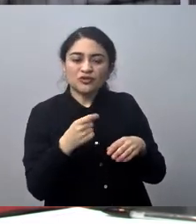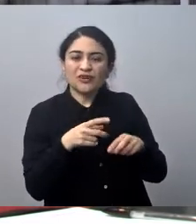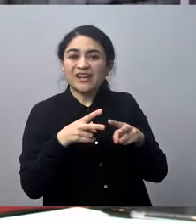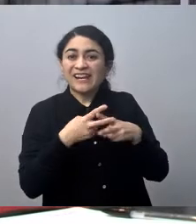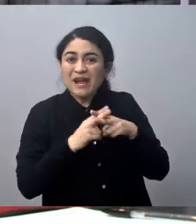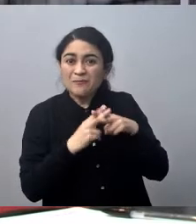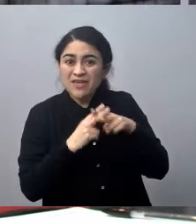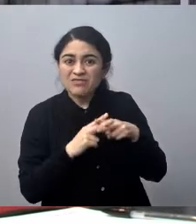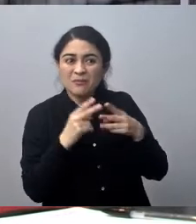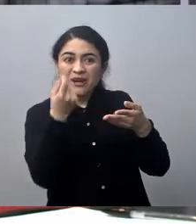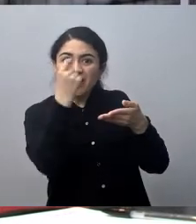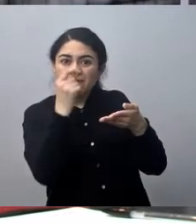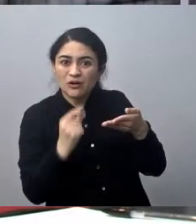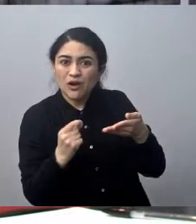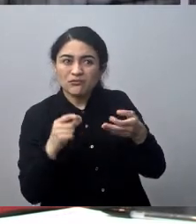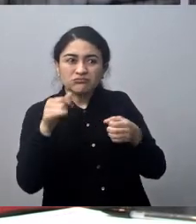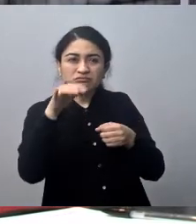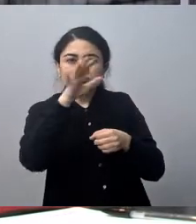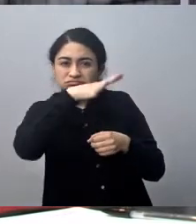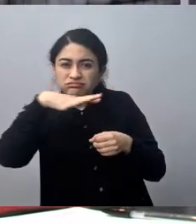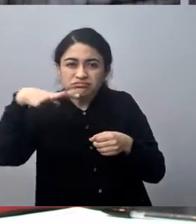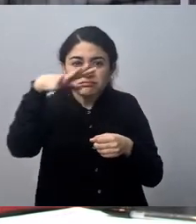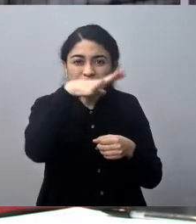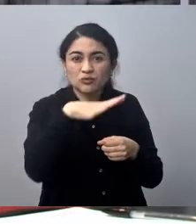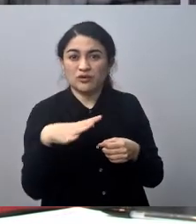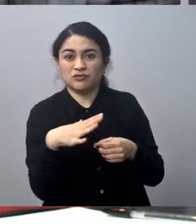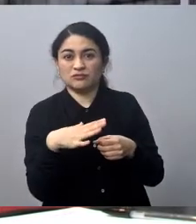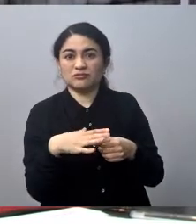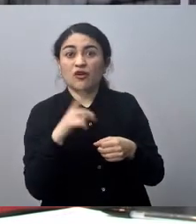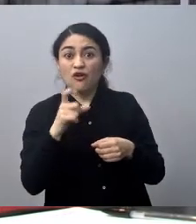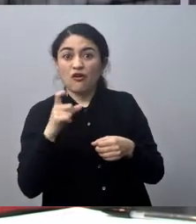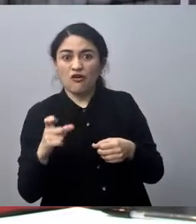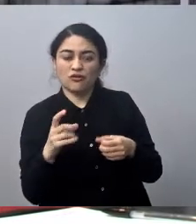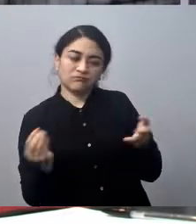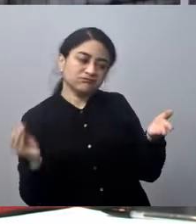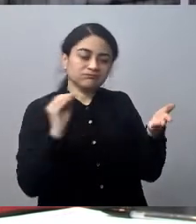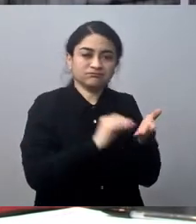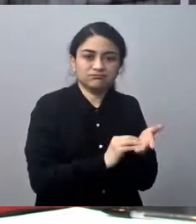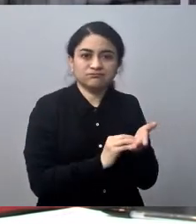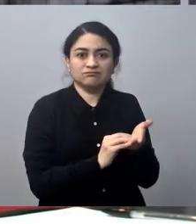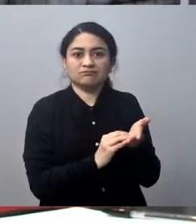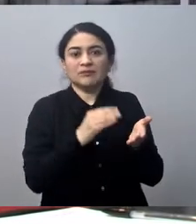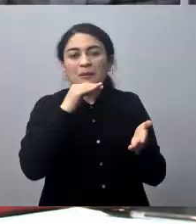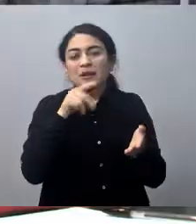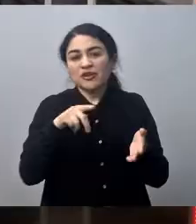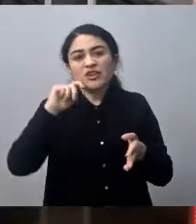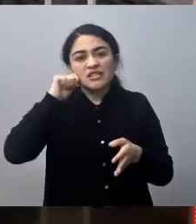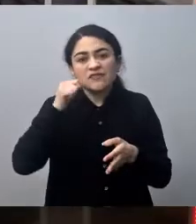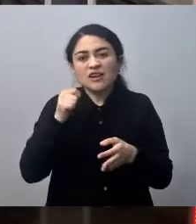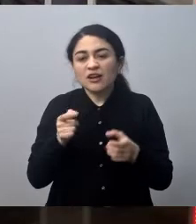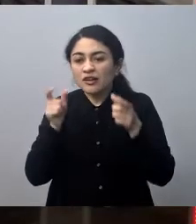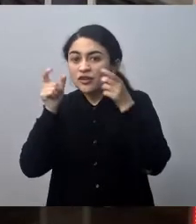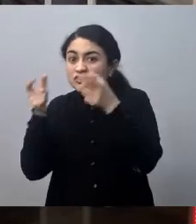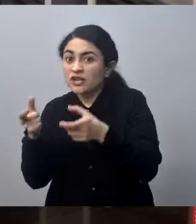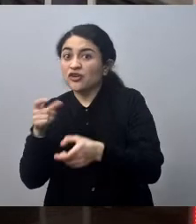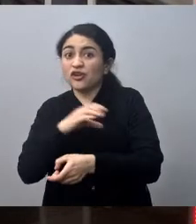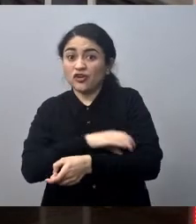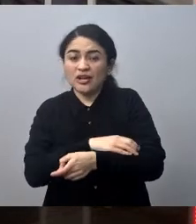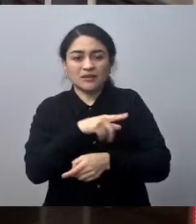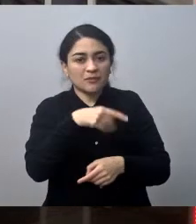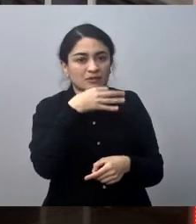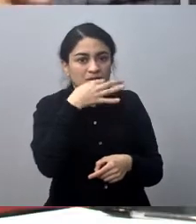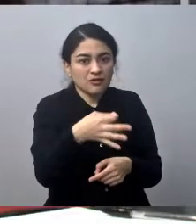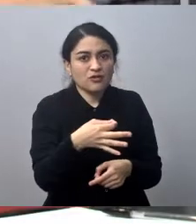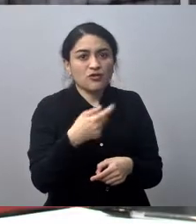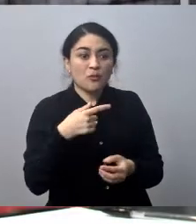en ese sistema y, por supuesto, también lo que significa lo que se ha planteado en el CORE. El CORE ha planteado